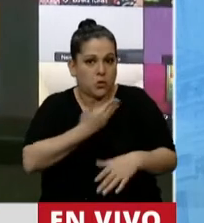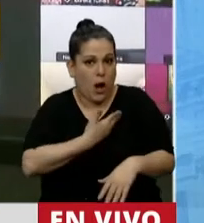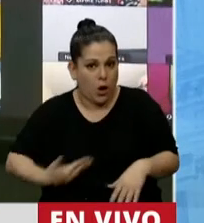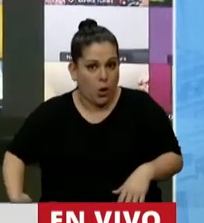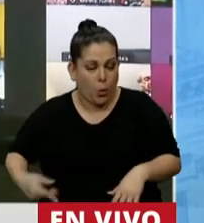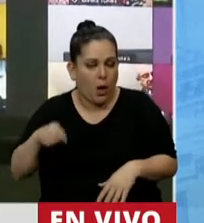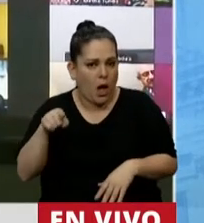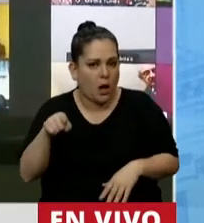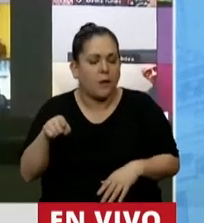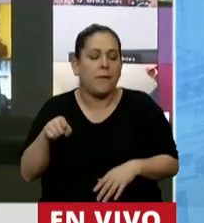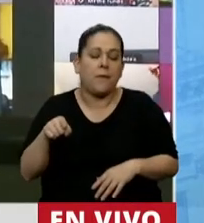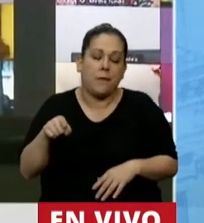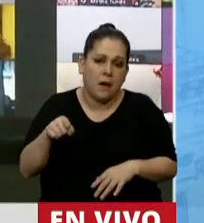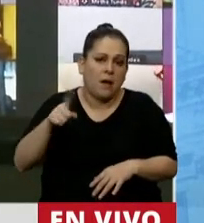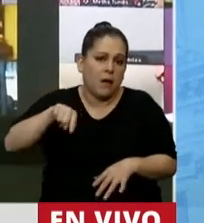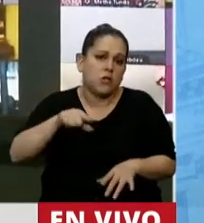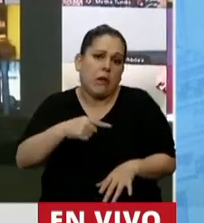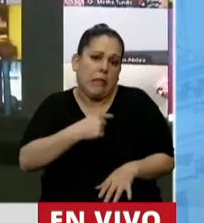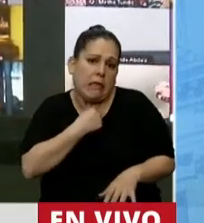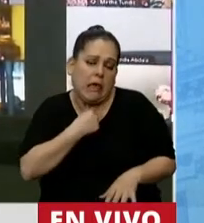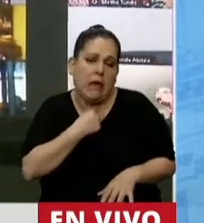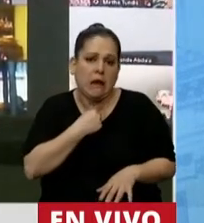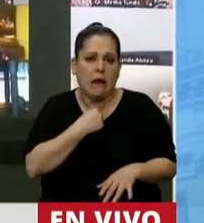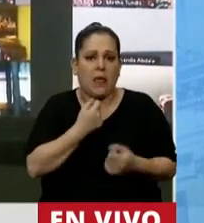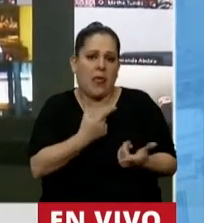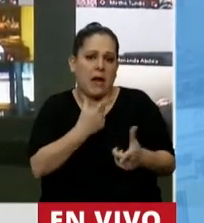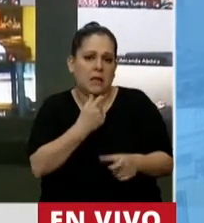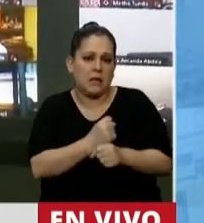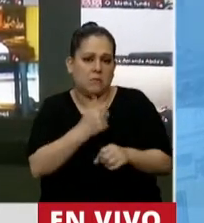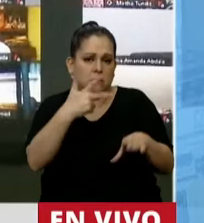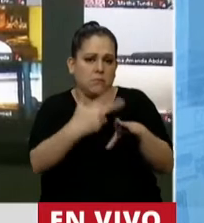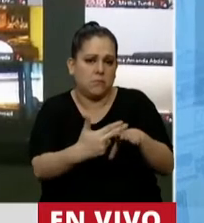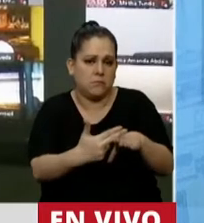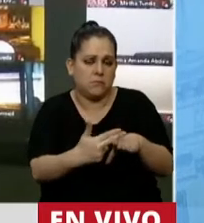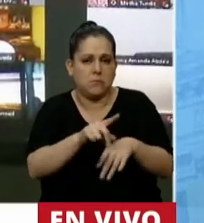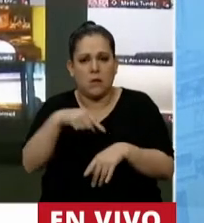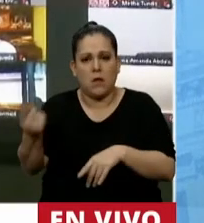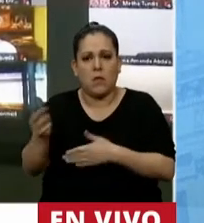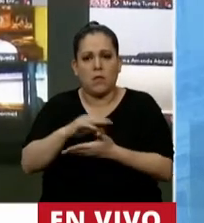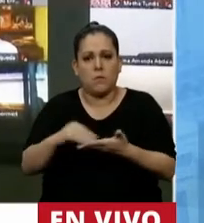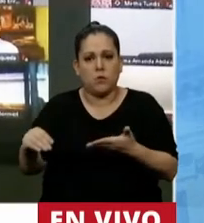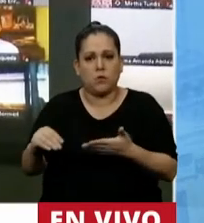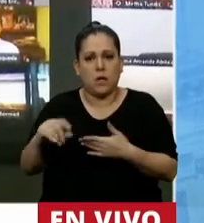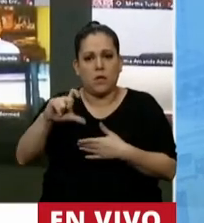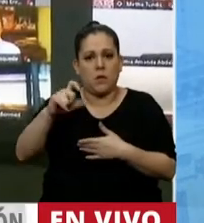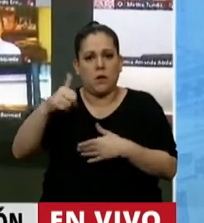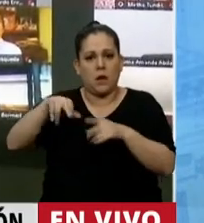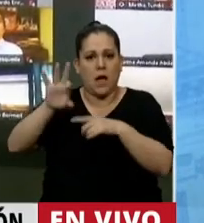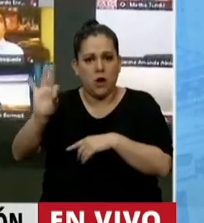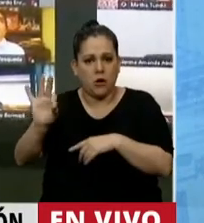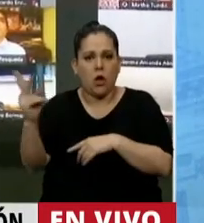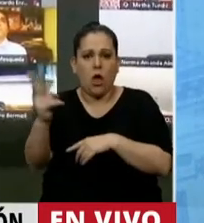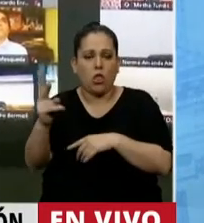que tienen o quieren generar trabajo... Perdóneme, diputada. Diputado Cano o Torello, uno de los dos